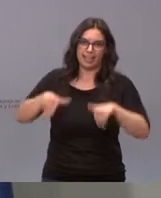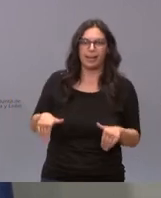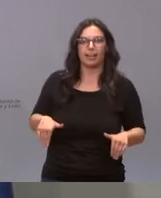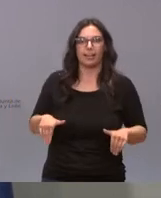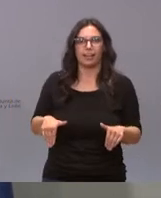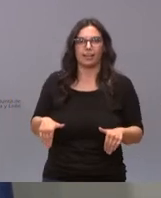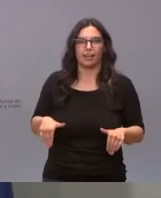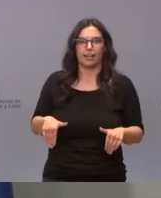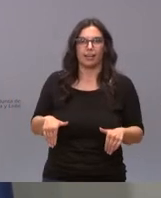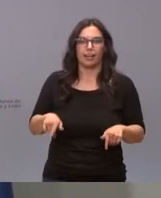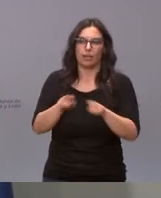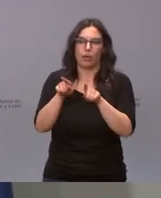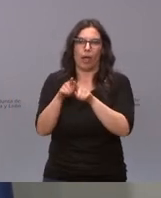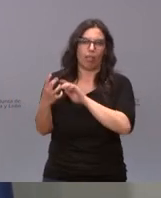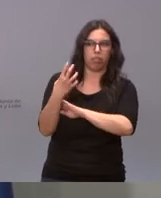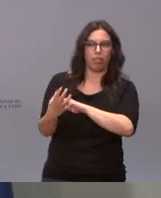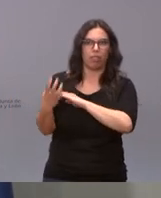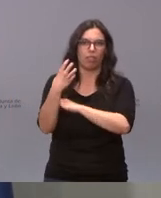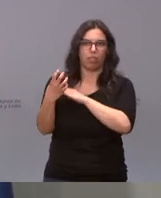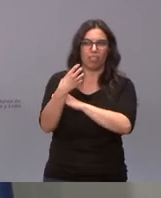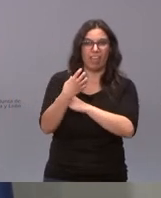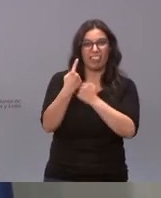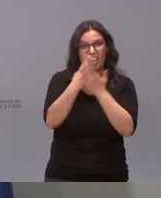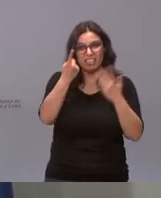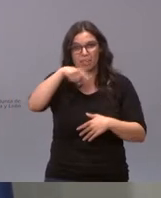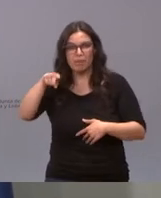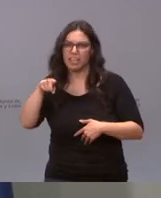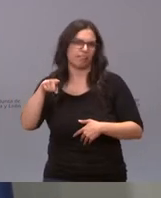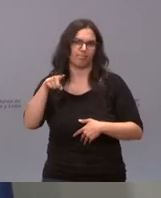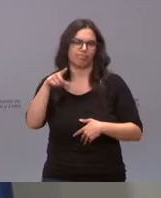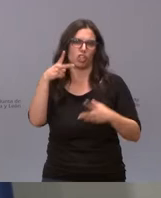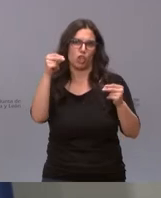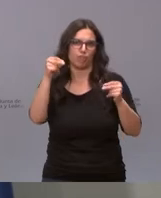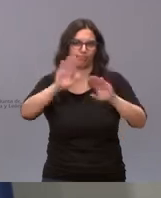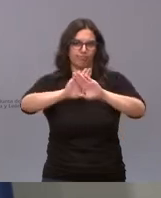nos van a estar tomando el pelo 16 meses ya está bien ¿no?